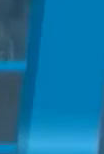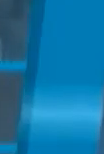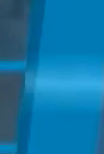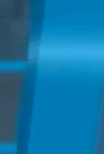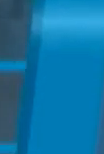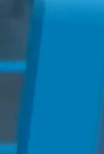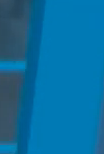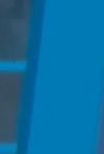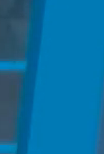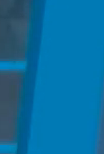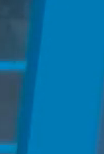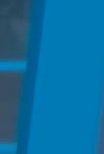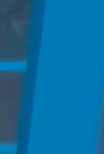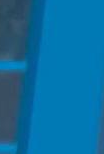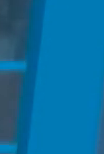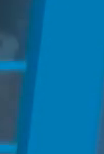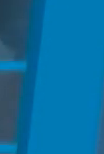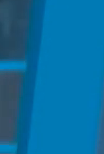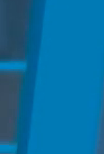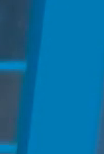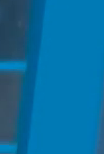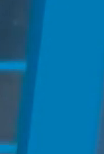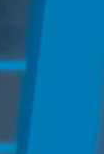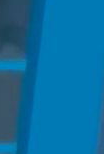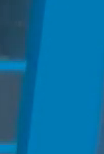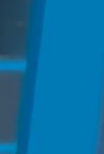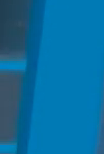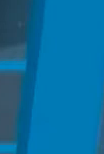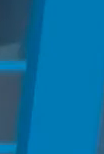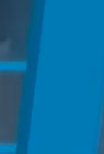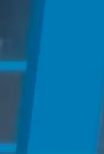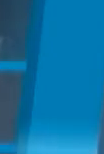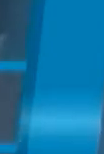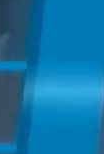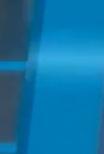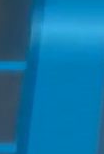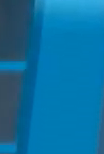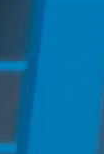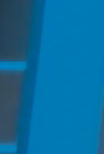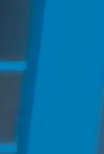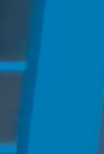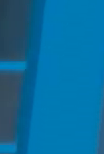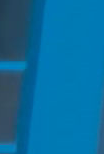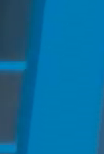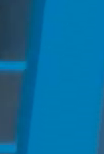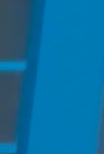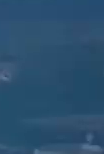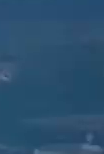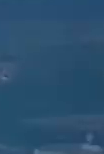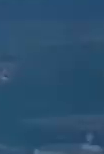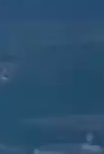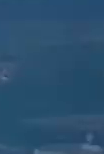Solicita el Ayuntamiento de Morelia 25.000 dosis de vacuna contra la COVID-19.